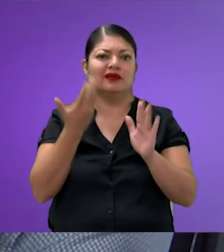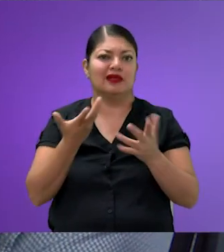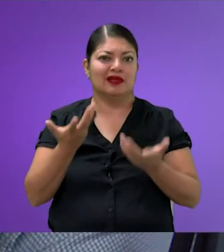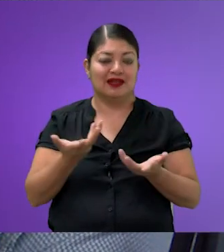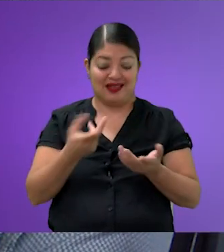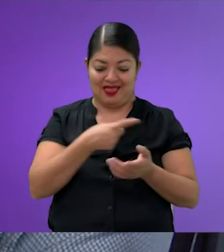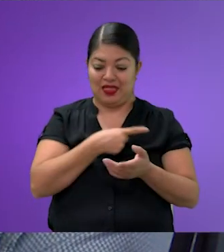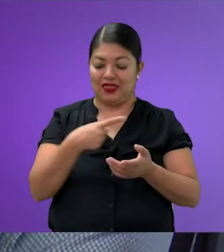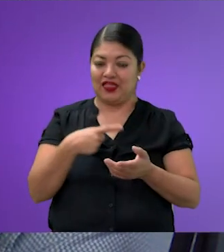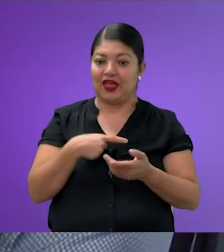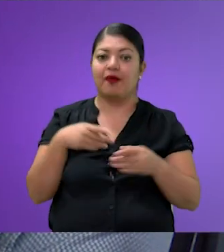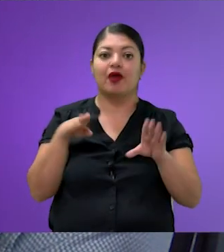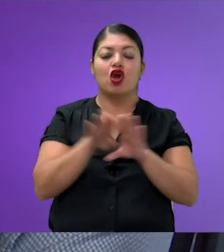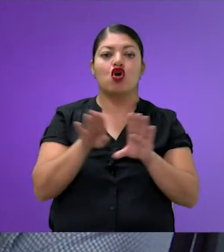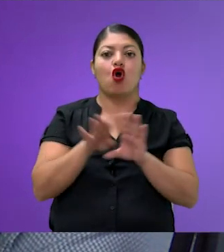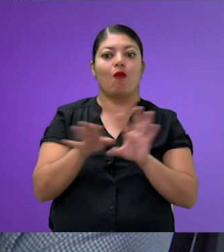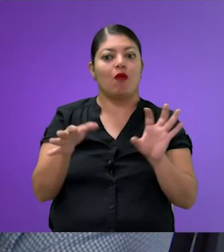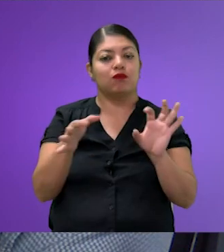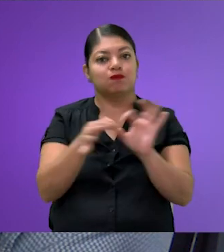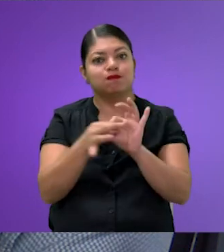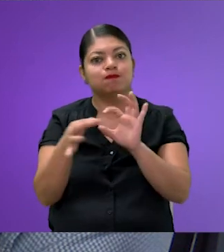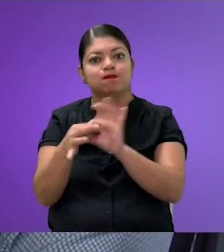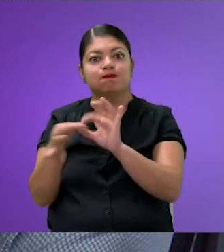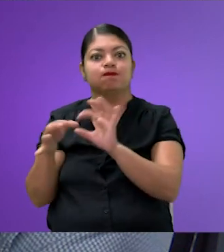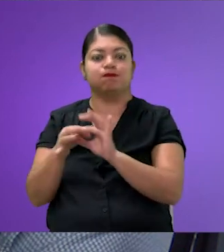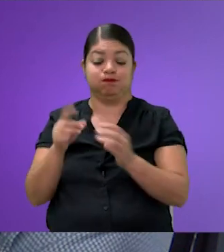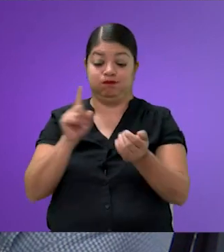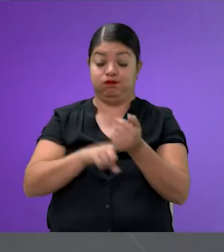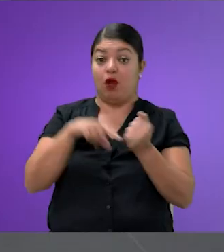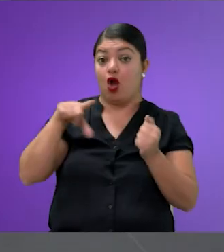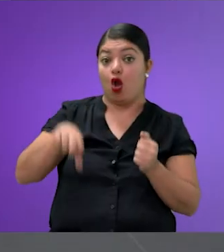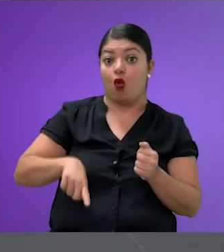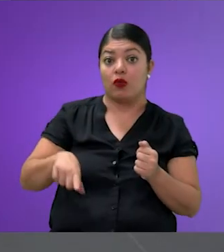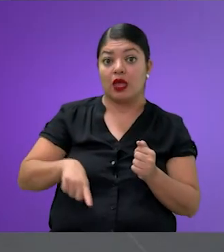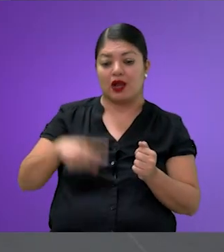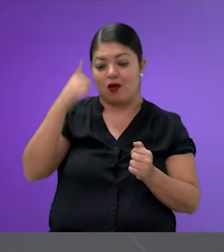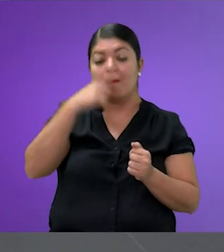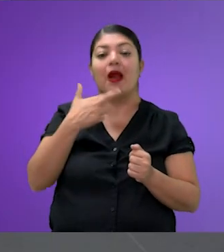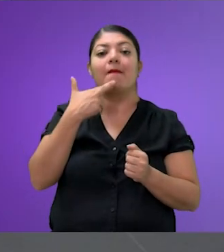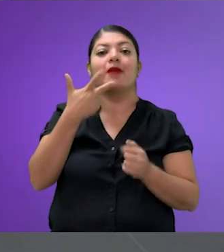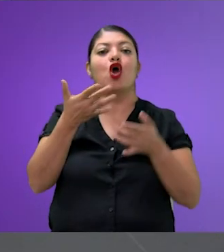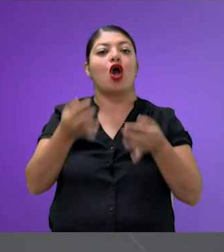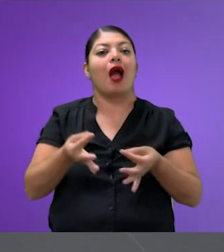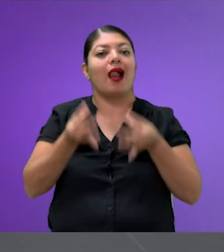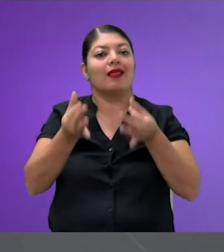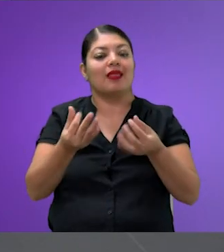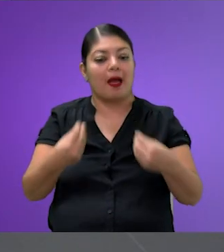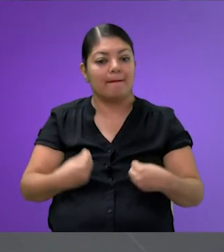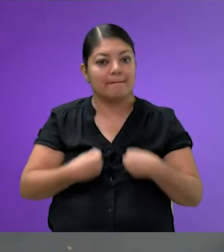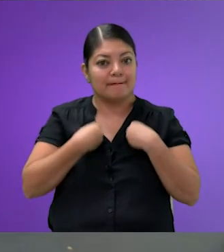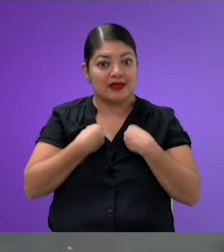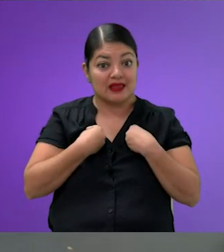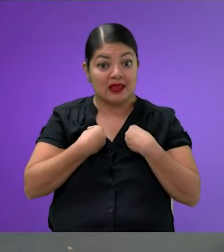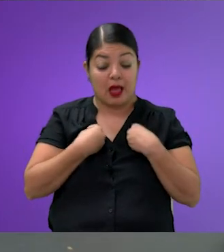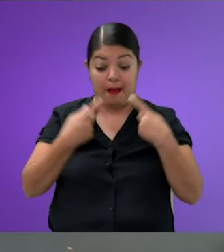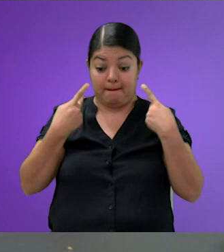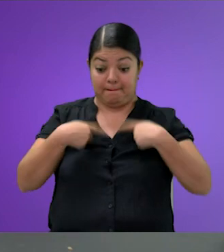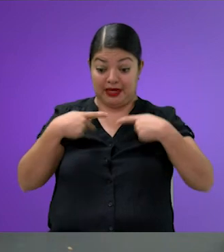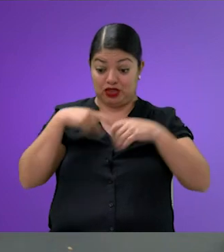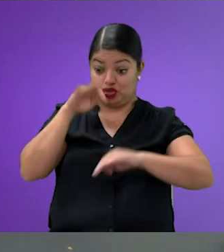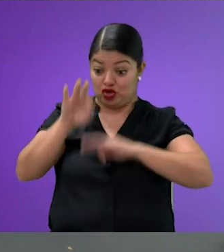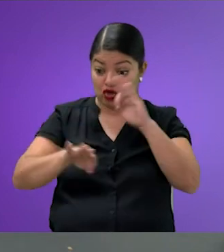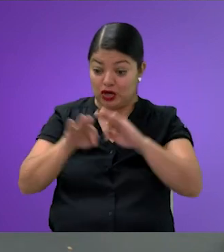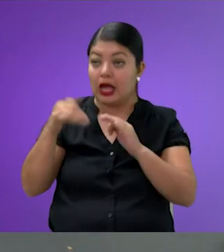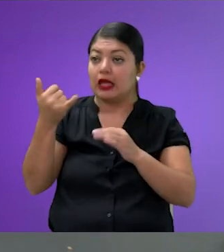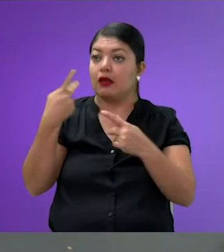Tratar de articular a todo el sistema gubernamental para mejorar la calidad de vida tanto del que cuida como del cuidado.